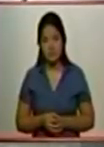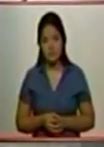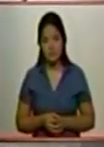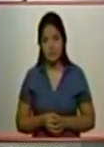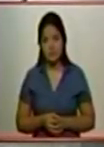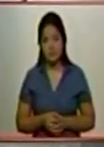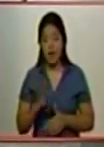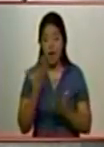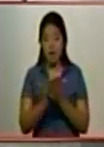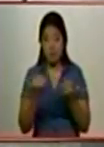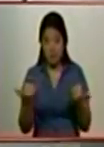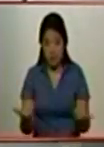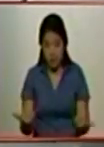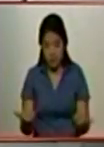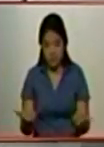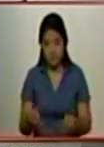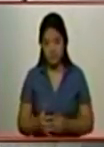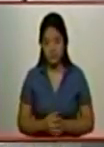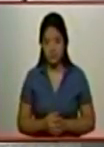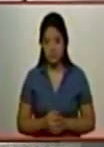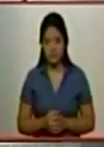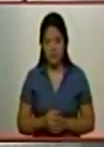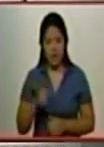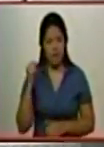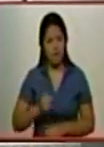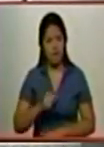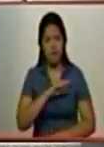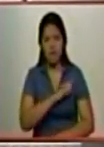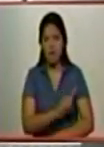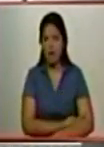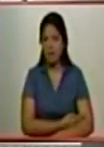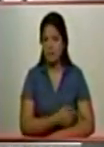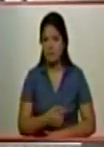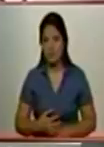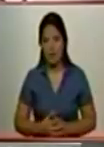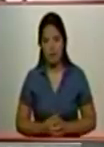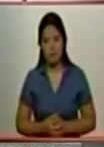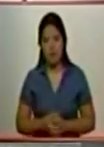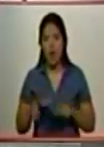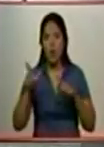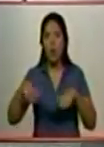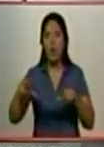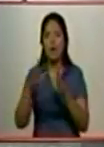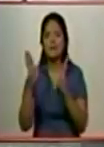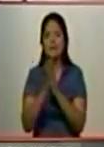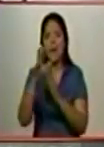Hasta el momento, un punto muy fuerte que tenemos en el área de San Miguel,